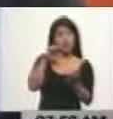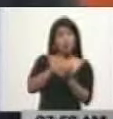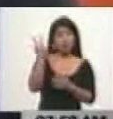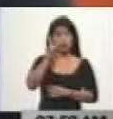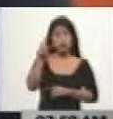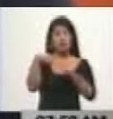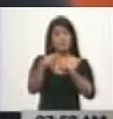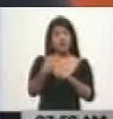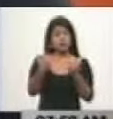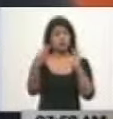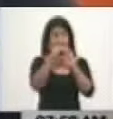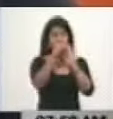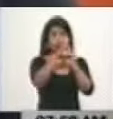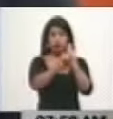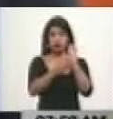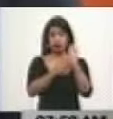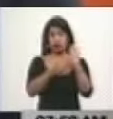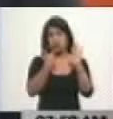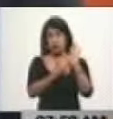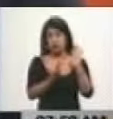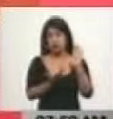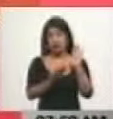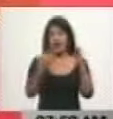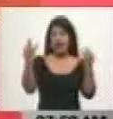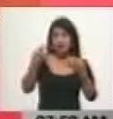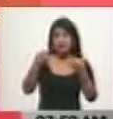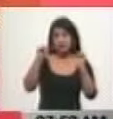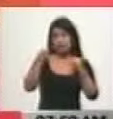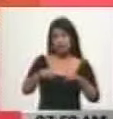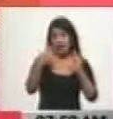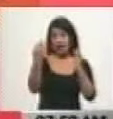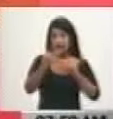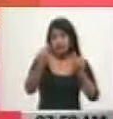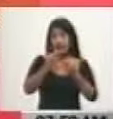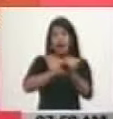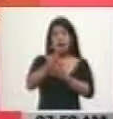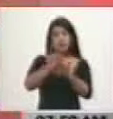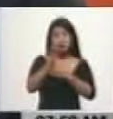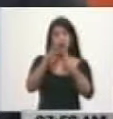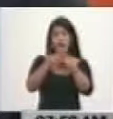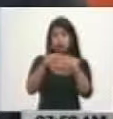y está en nuestra Constitución. Garantizar también el acceso al esparcimiento. Gracias.